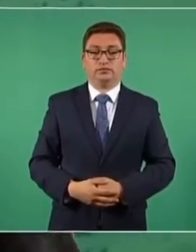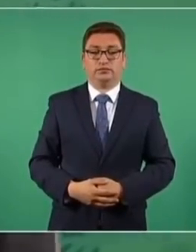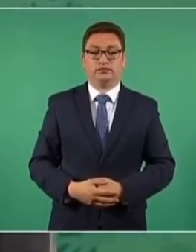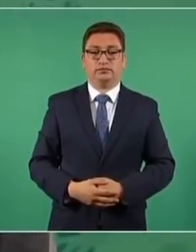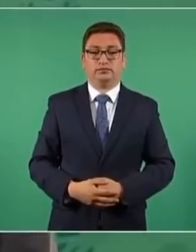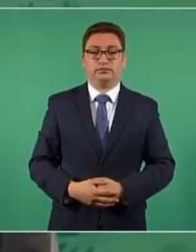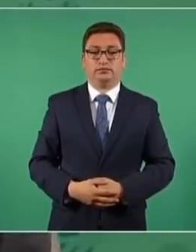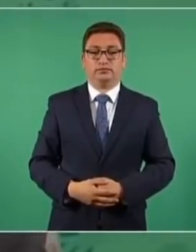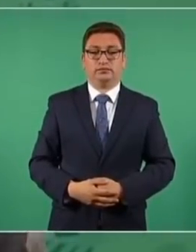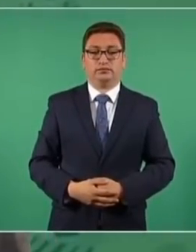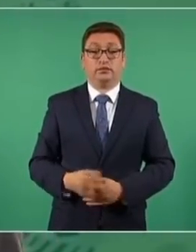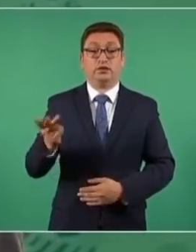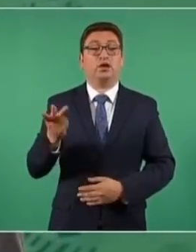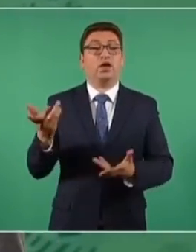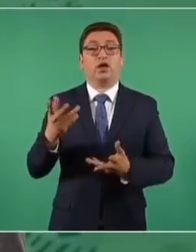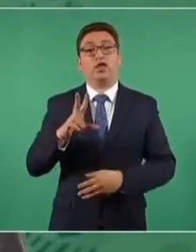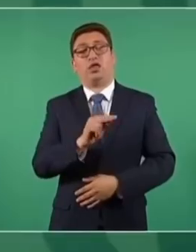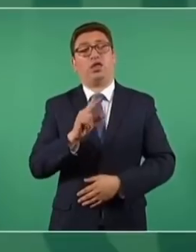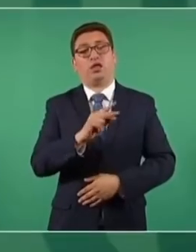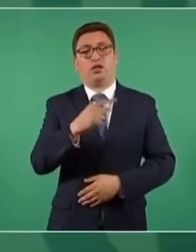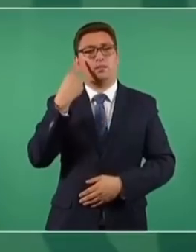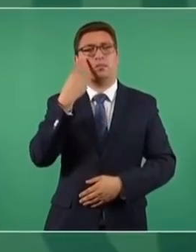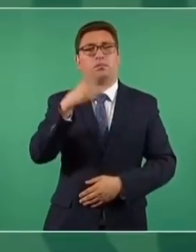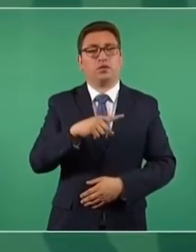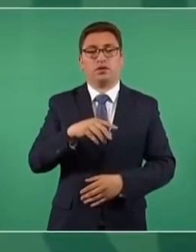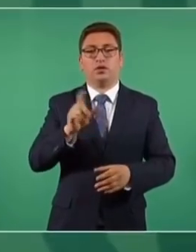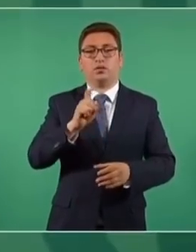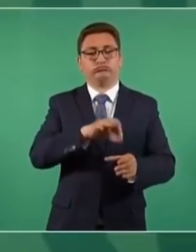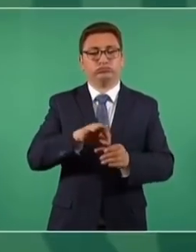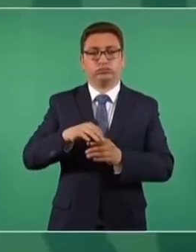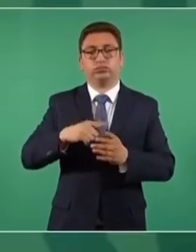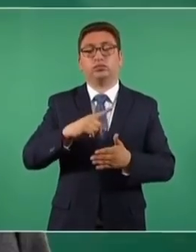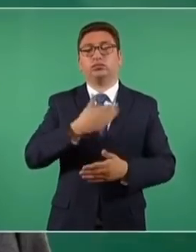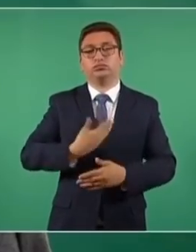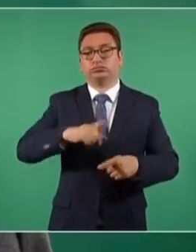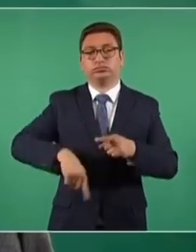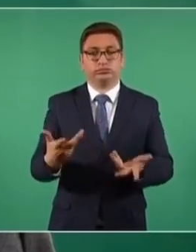a que se lleve a cabo el ejercicio de la revocación del mandato.